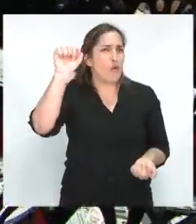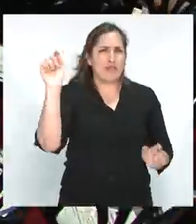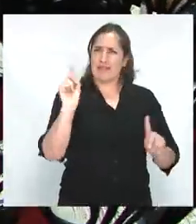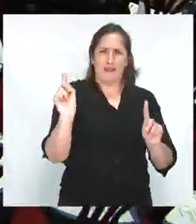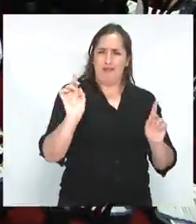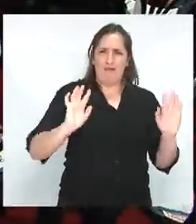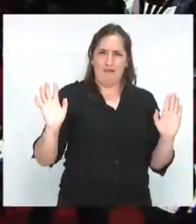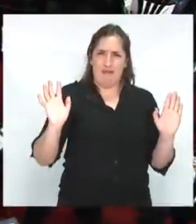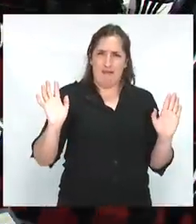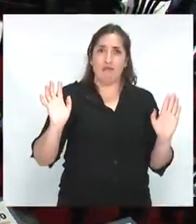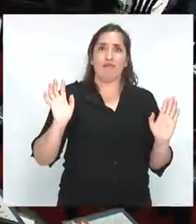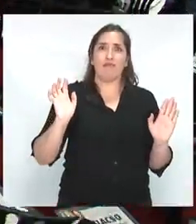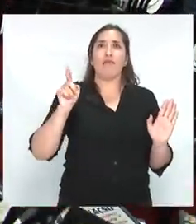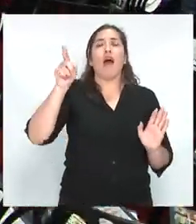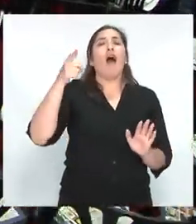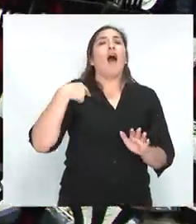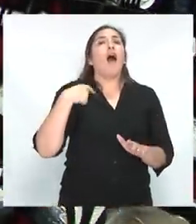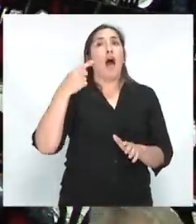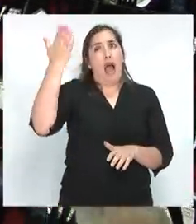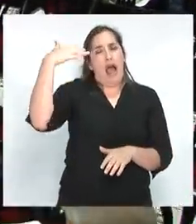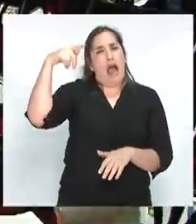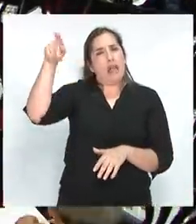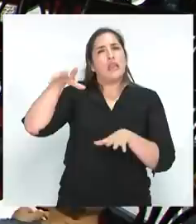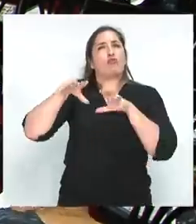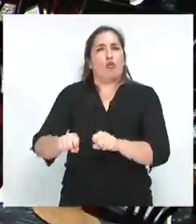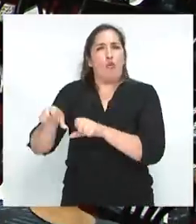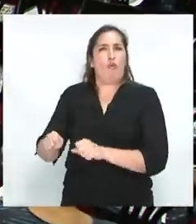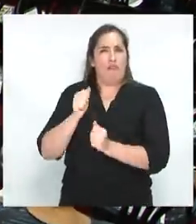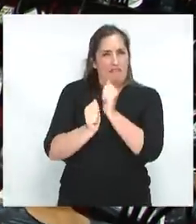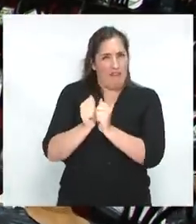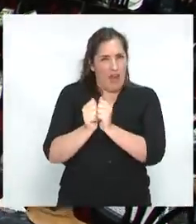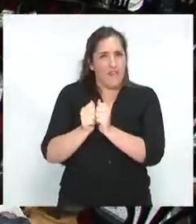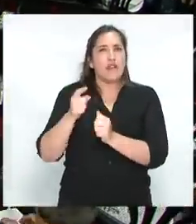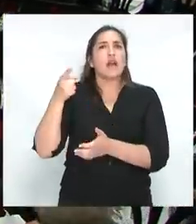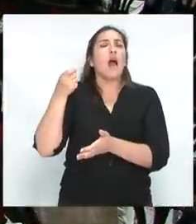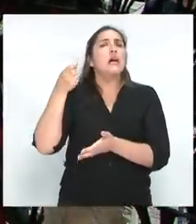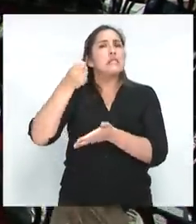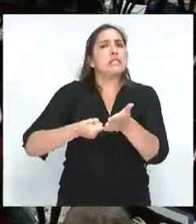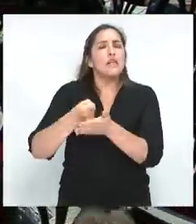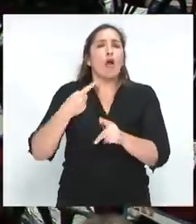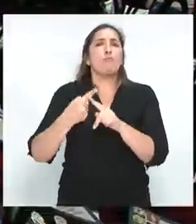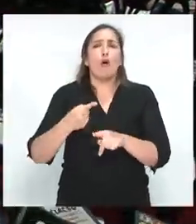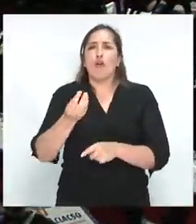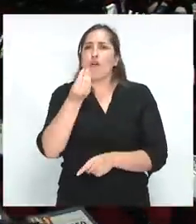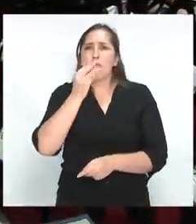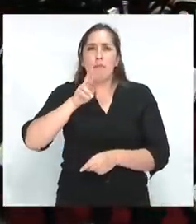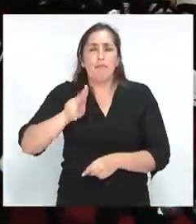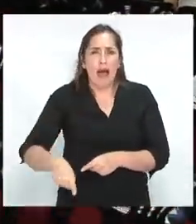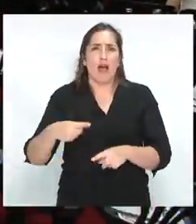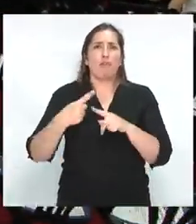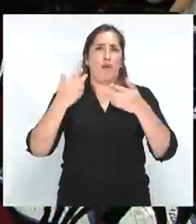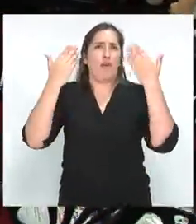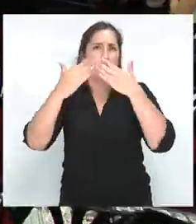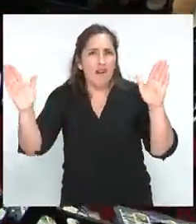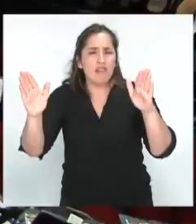acabó tomándose las fábricas, pero comenzó planteándose la pelea por el pan, por la libertad. Acabó pero